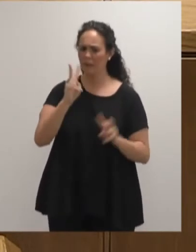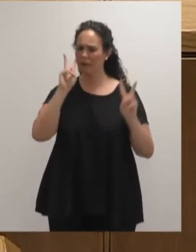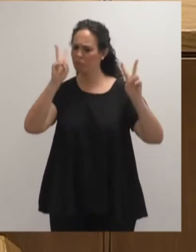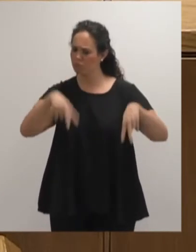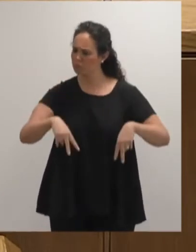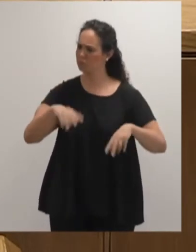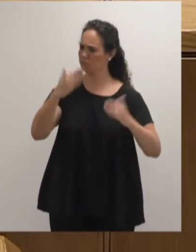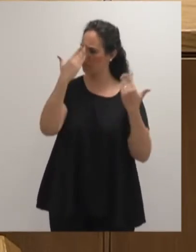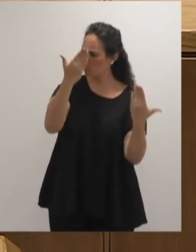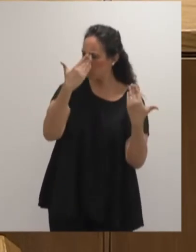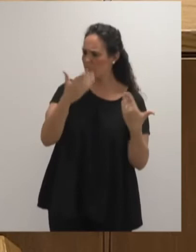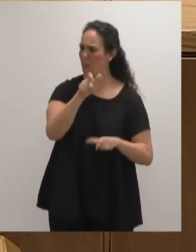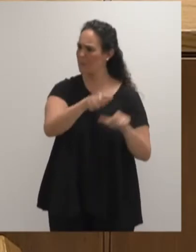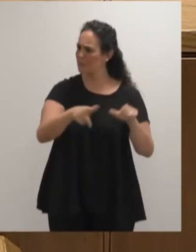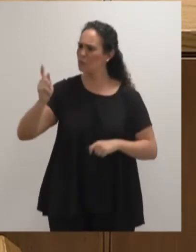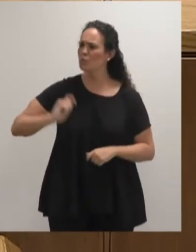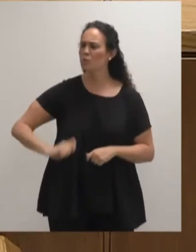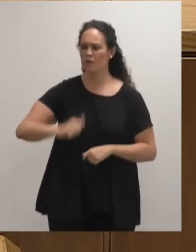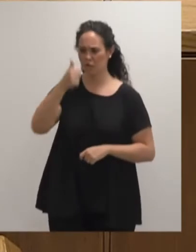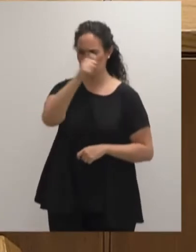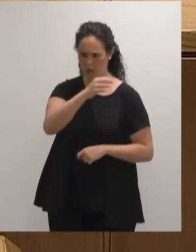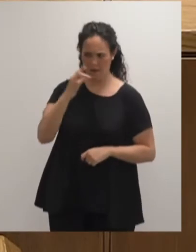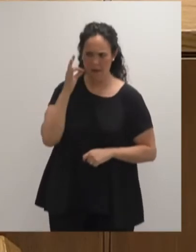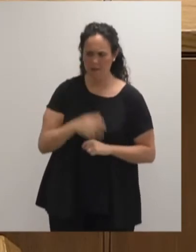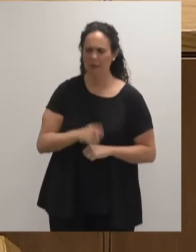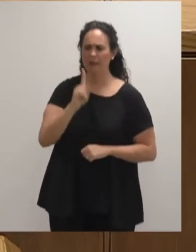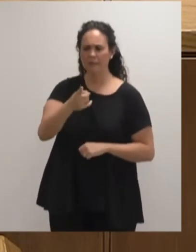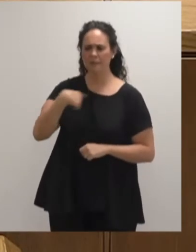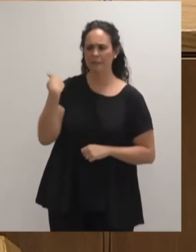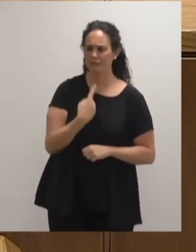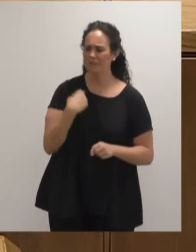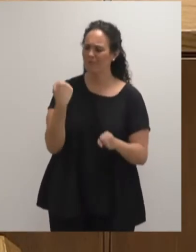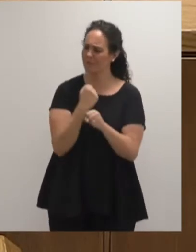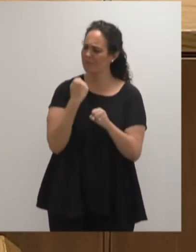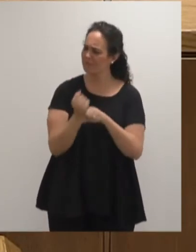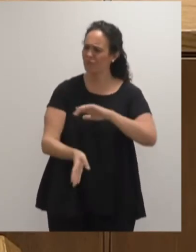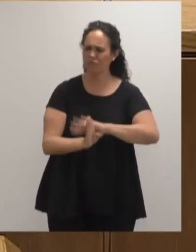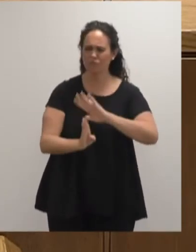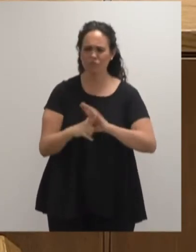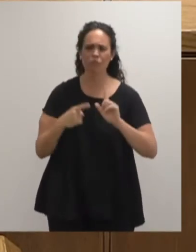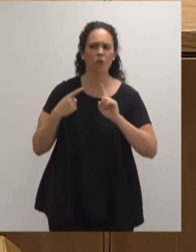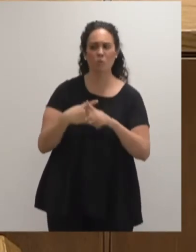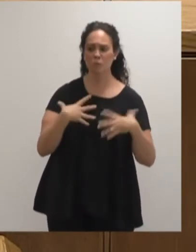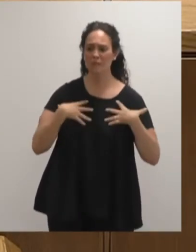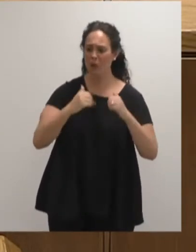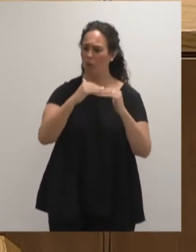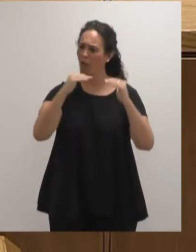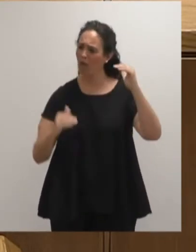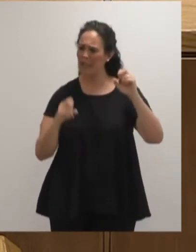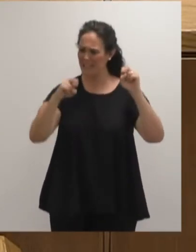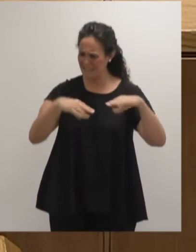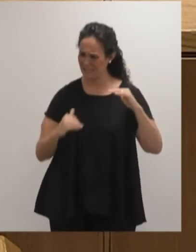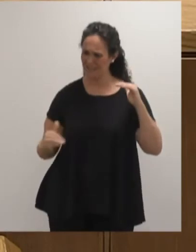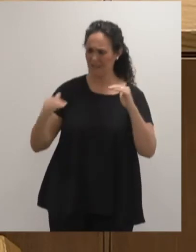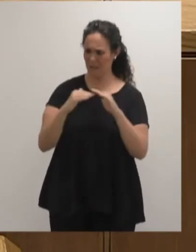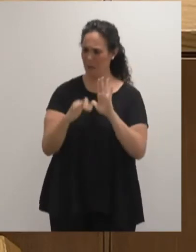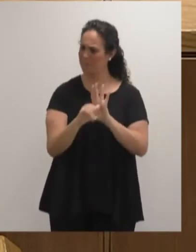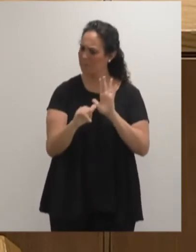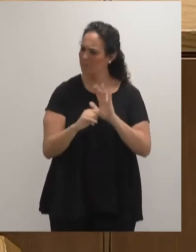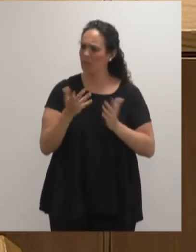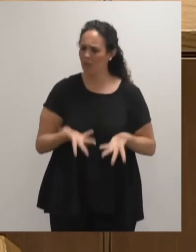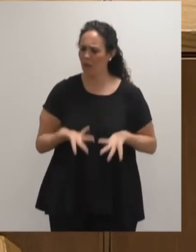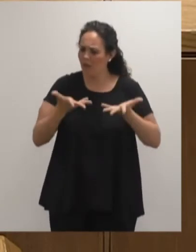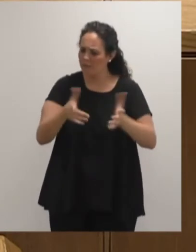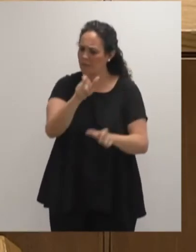y los profesionales. Y vamos a seguir trabajando por una salud sin desigualdades, más cercana y al servicio de las personas.